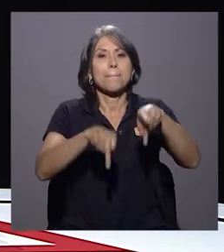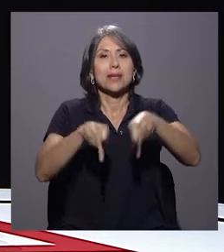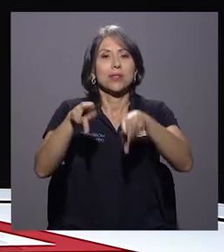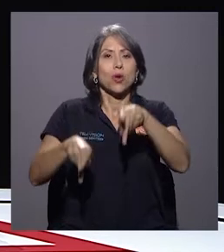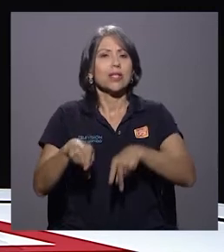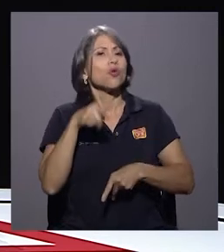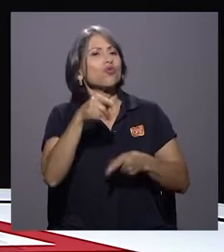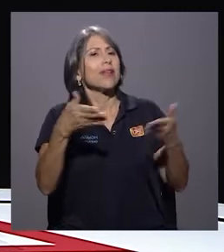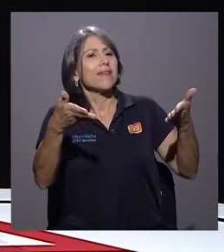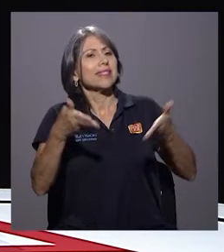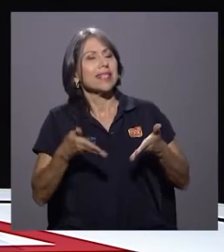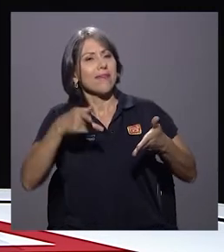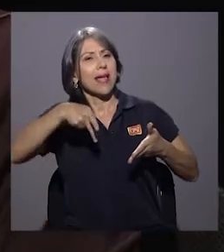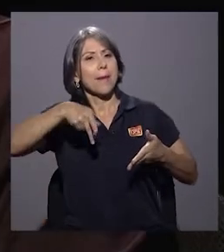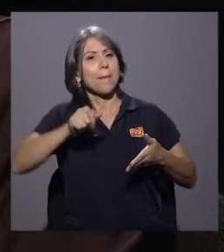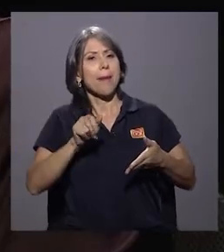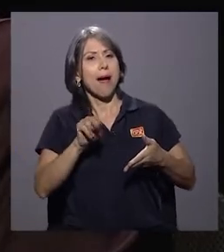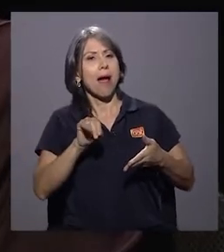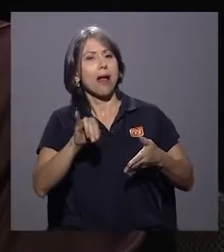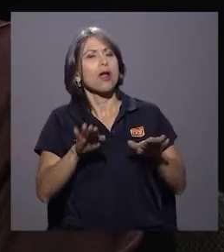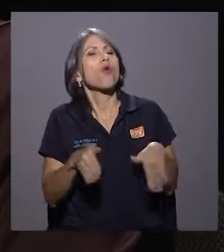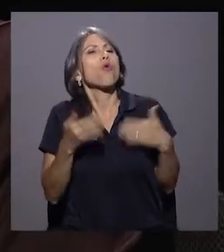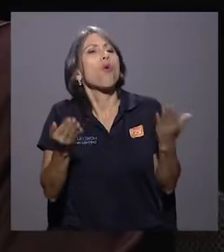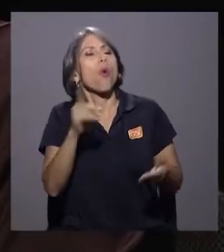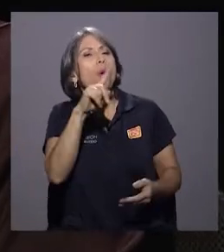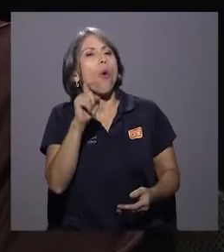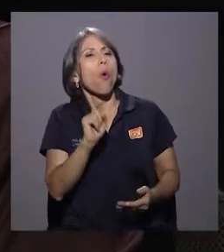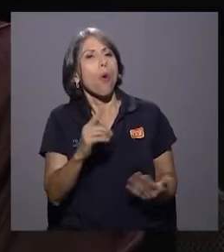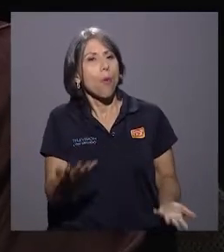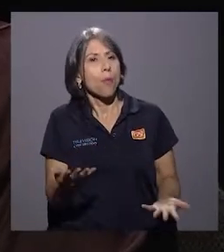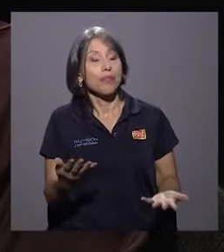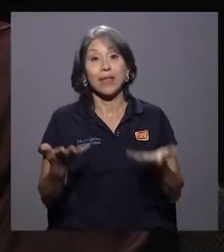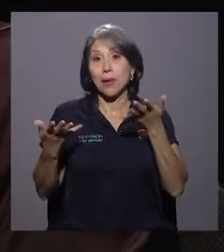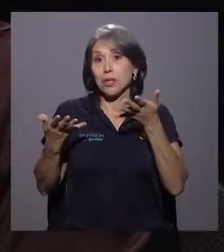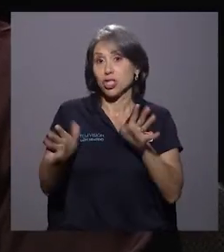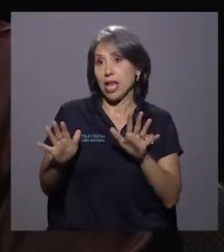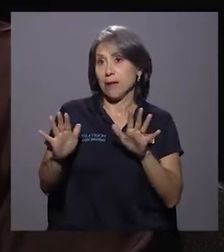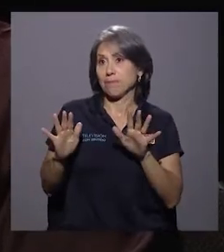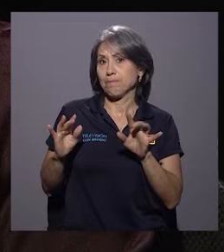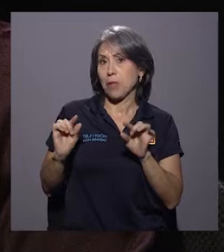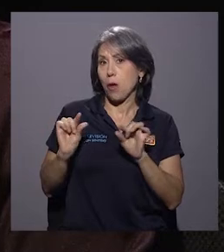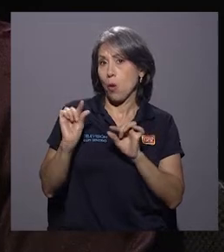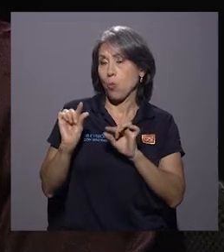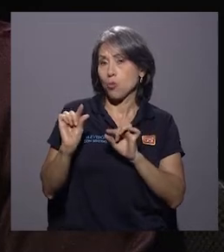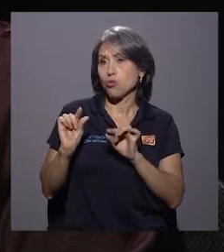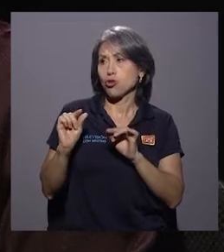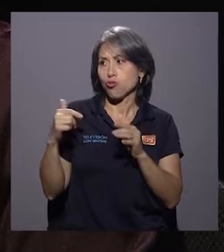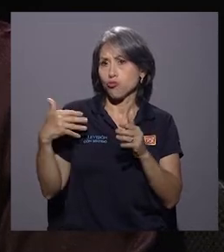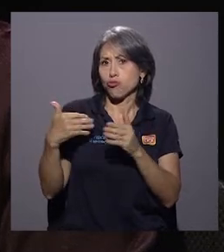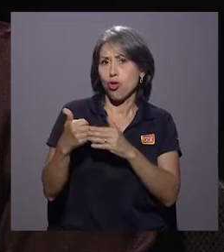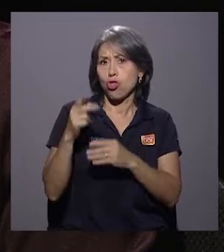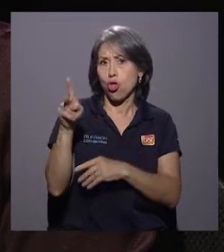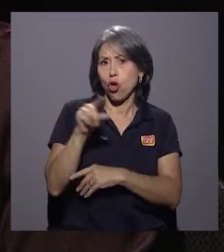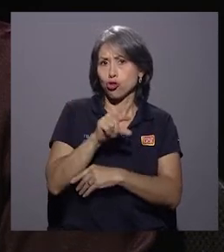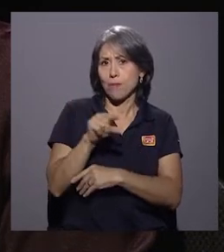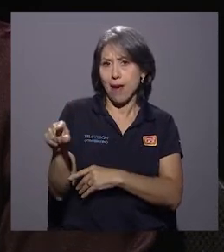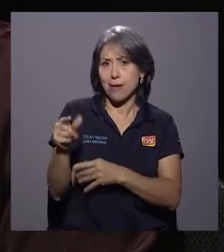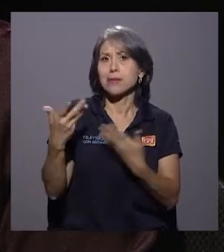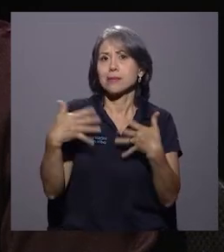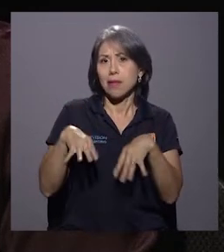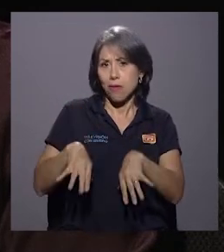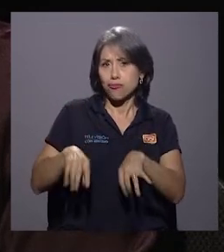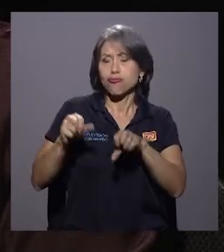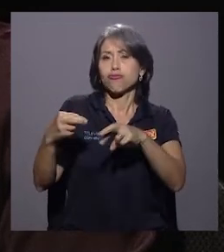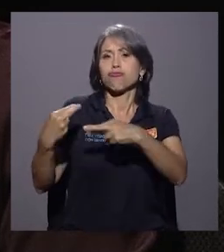Patronato Nacional de la Infancia? Bueno, tengo ya, voy a cumplir dos semanas de estar al frente de la institución.